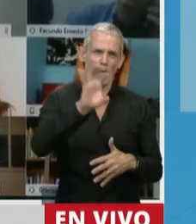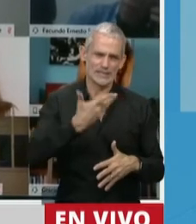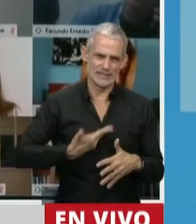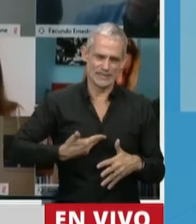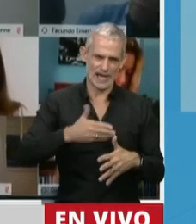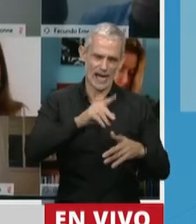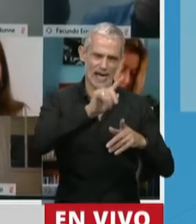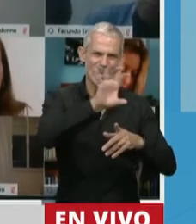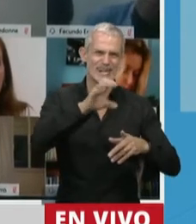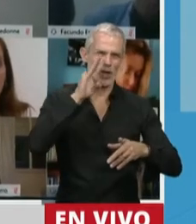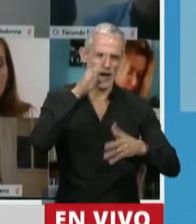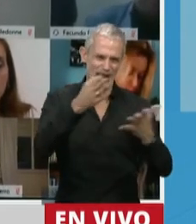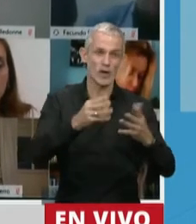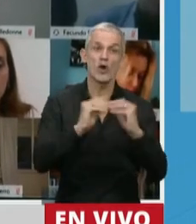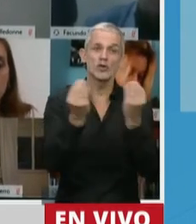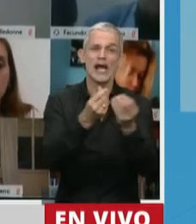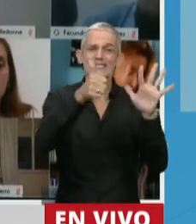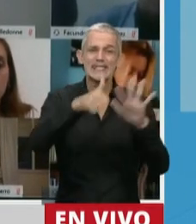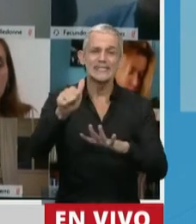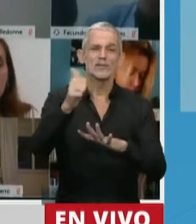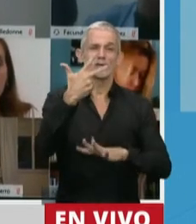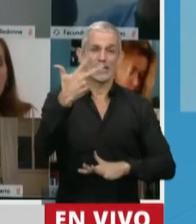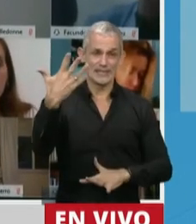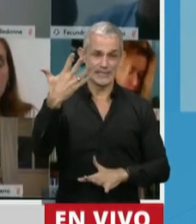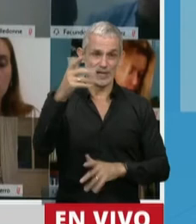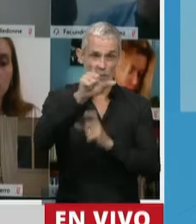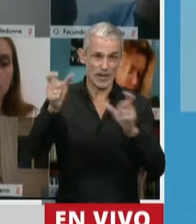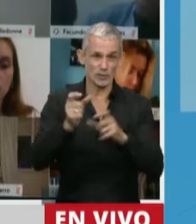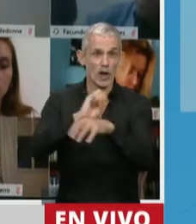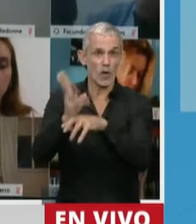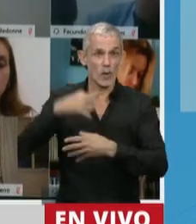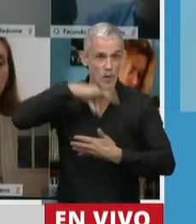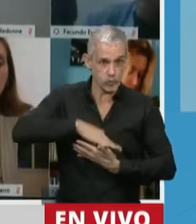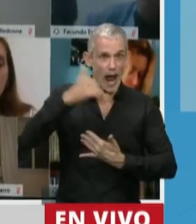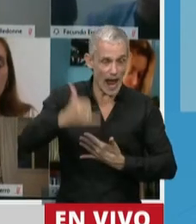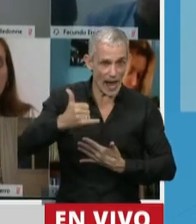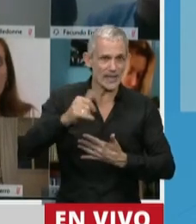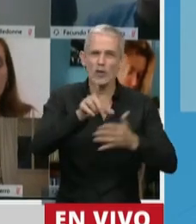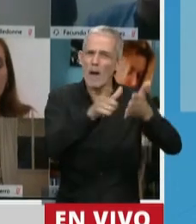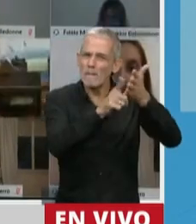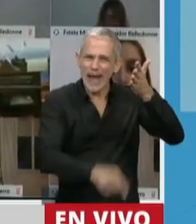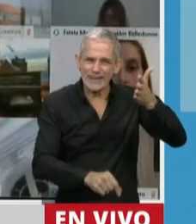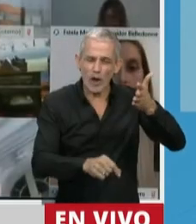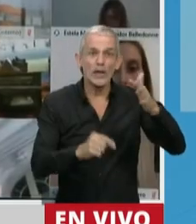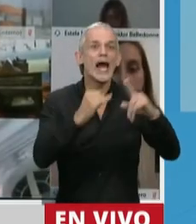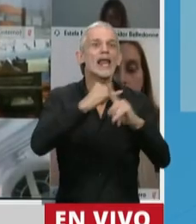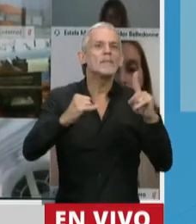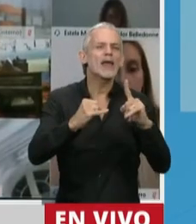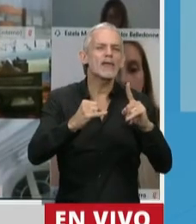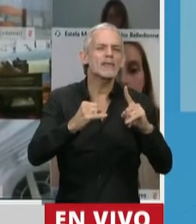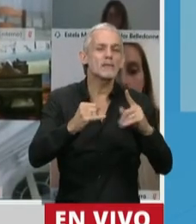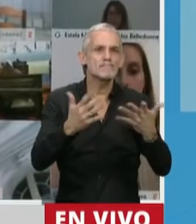el total de los 635 contagiados que hoy hay en toda la Patagonia, más de la mitad